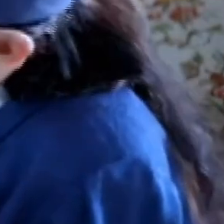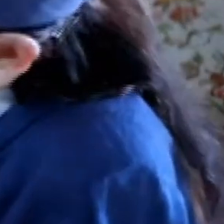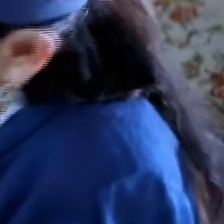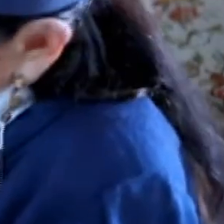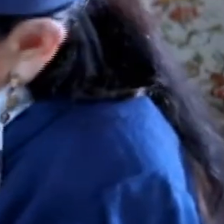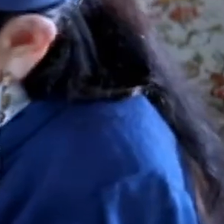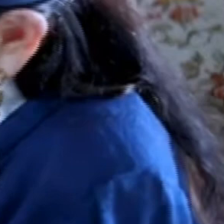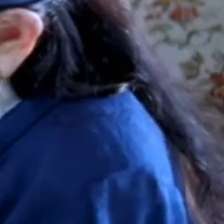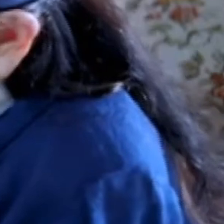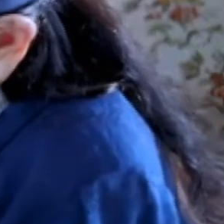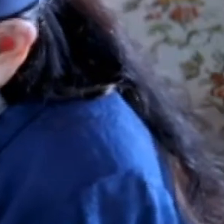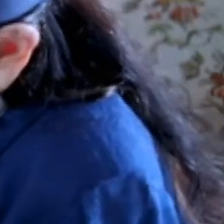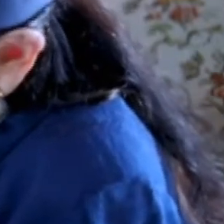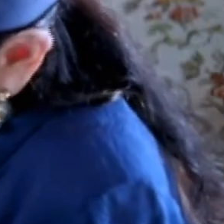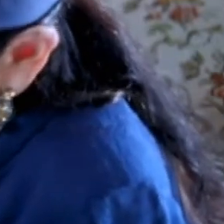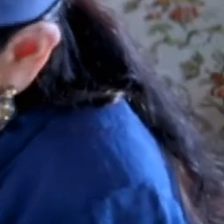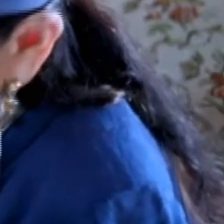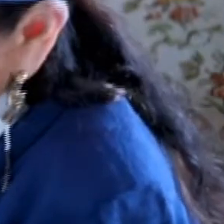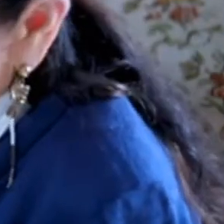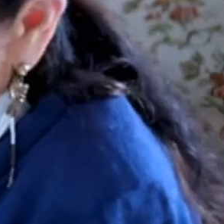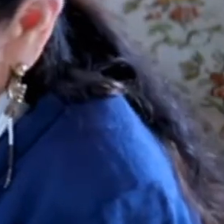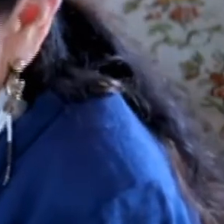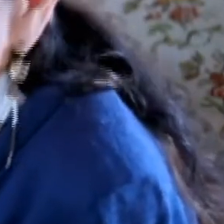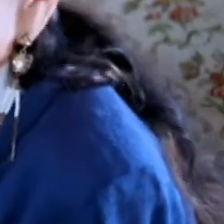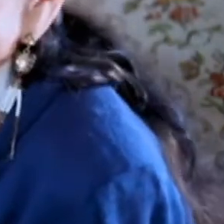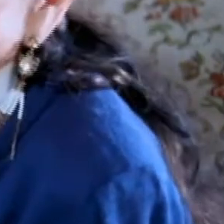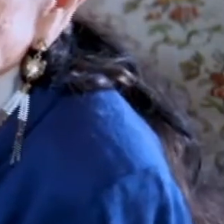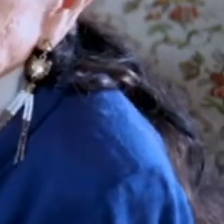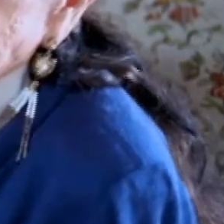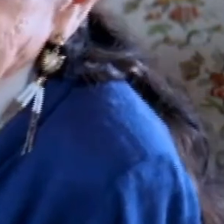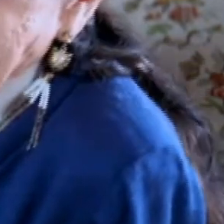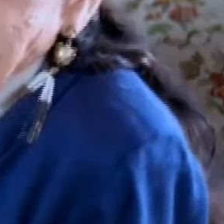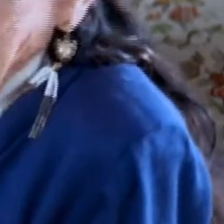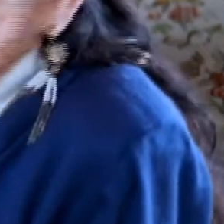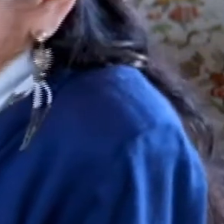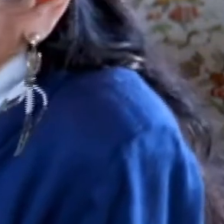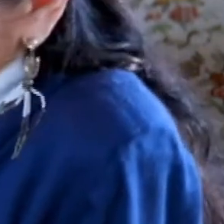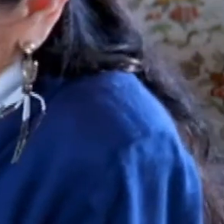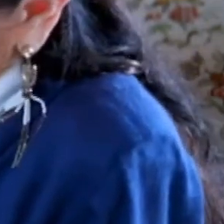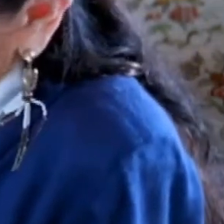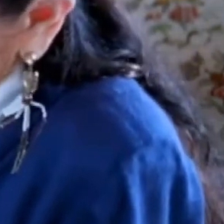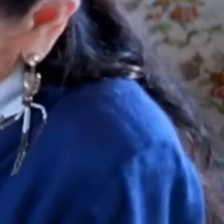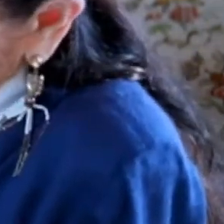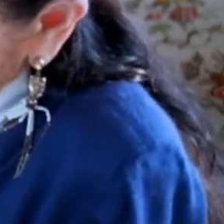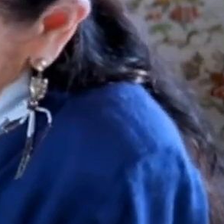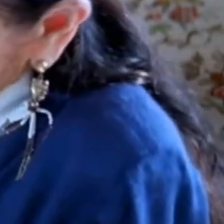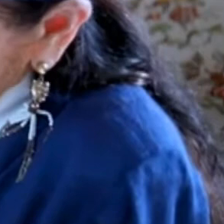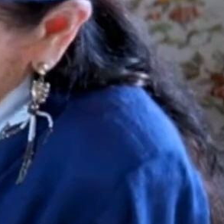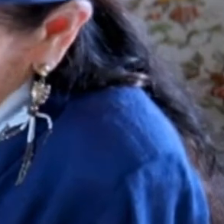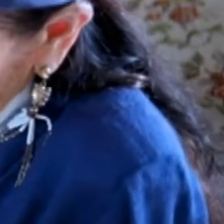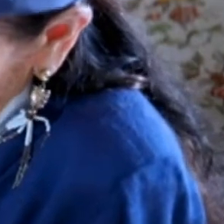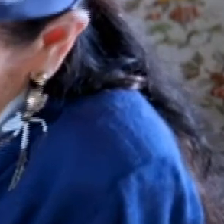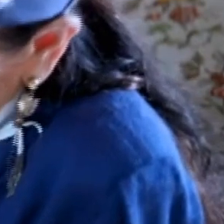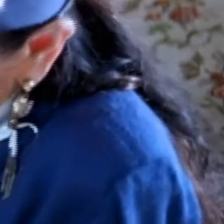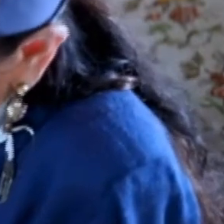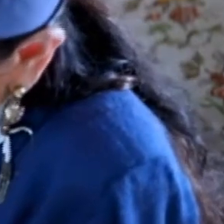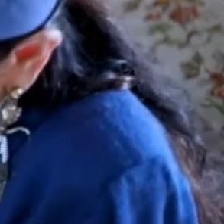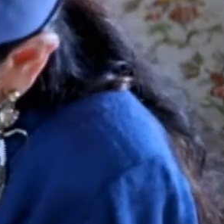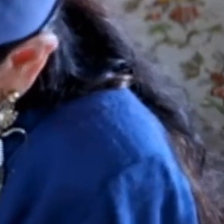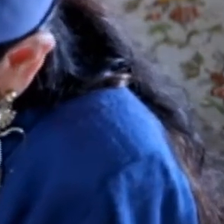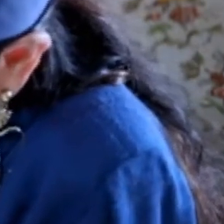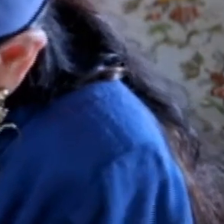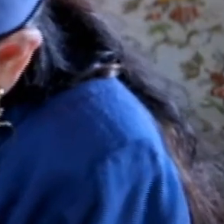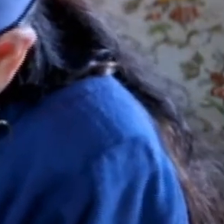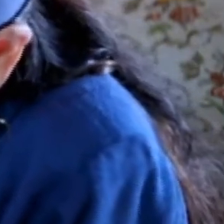Miguel Sarguero, la historia de todos los libros. Todo esto lo he leído yo, todo lo leo. Me encanta leer. Esta es la historia del Caribe con